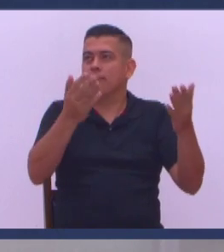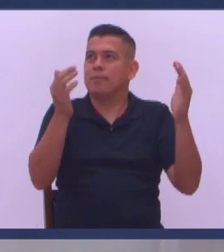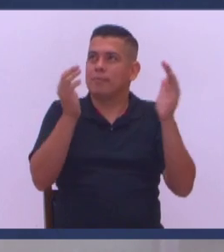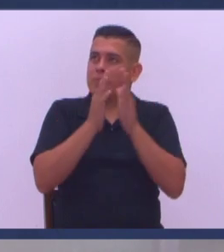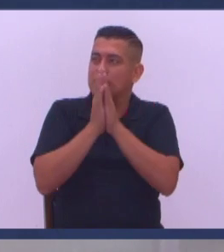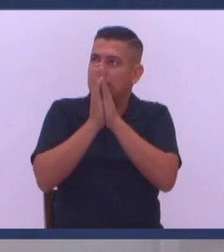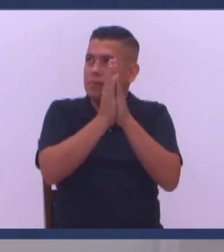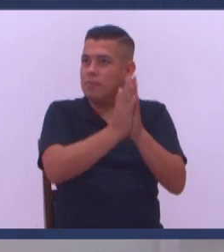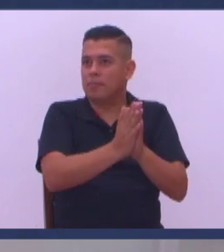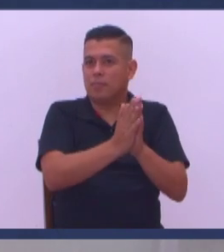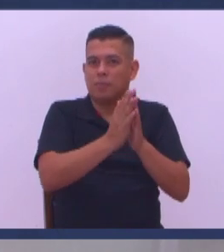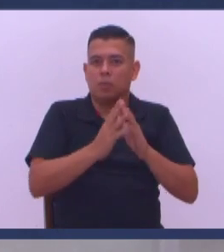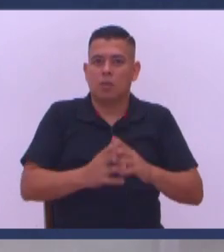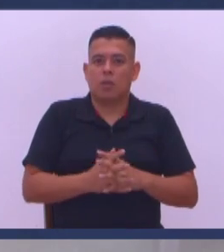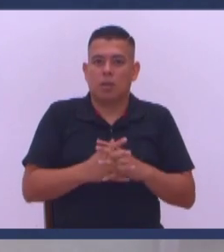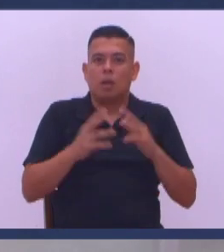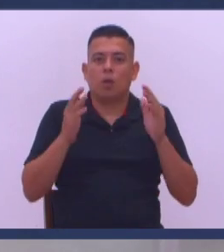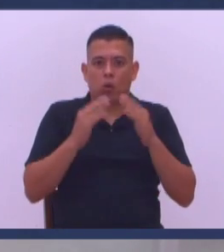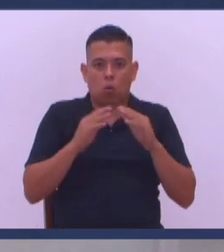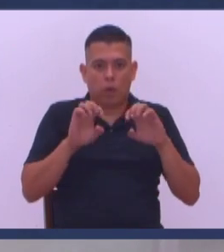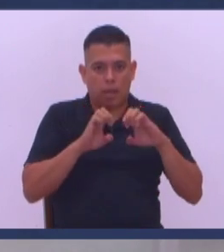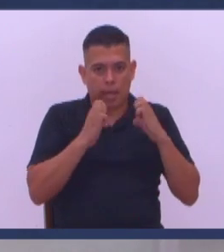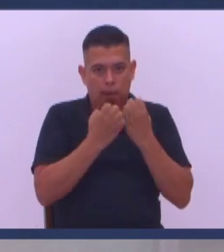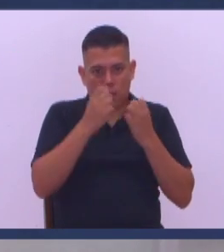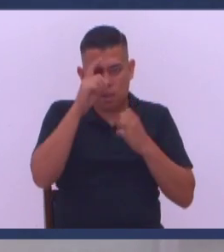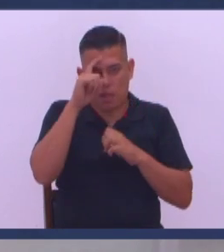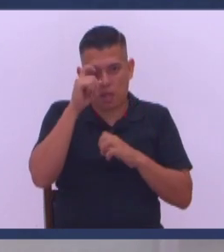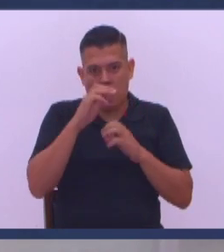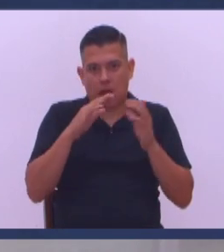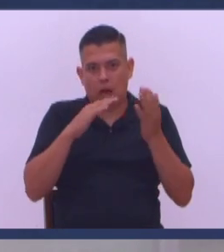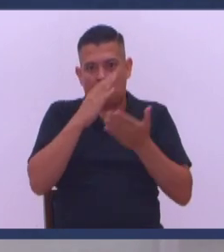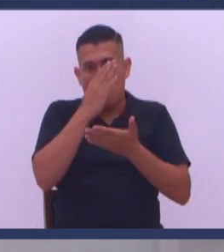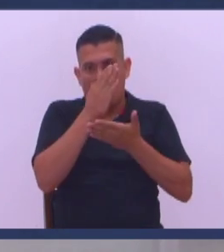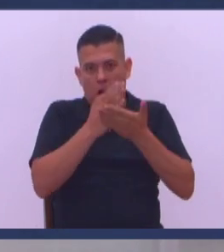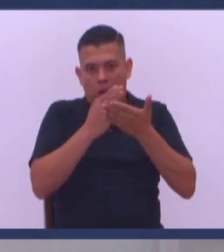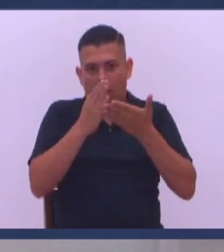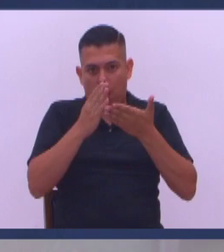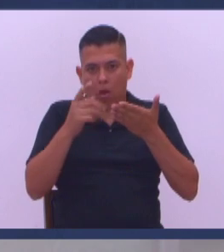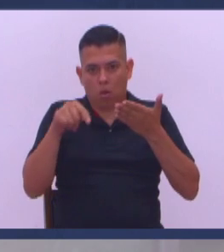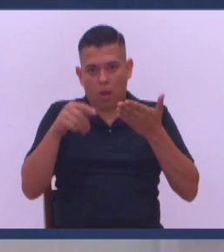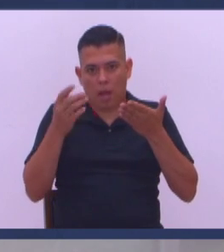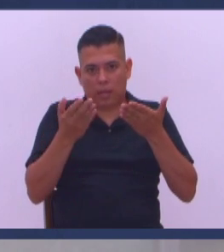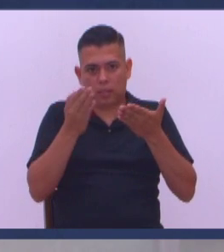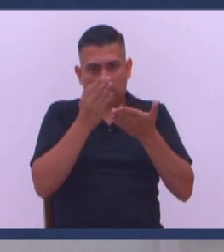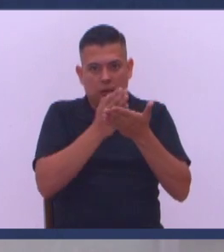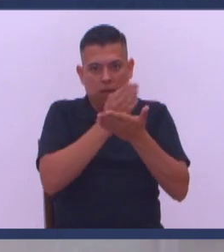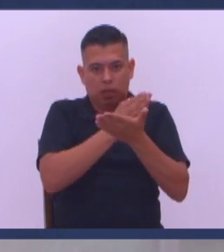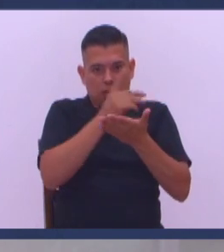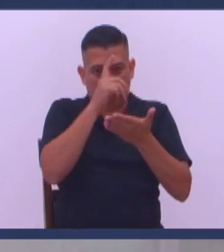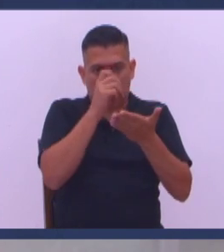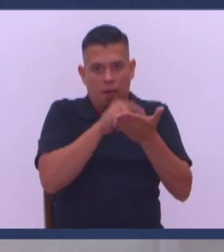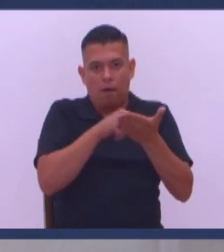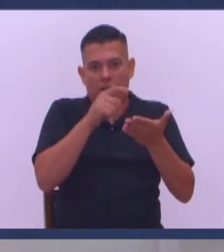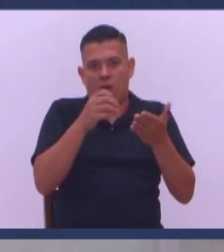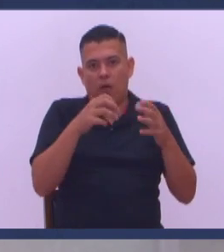Yo por eso aprecio El trabajo en equipo Porque Más de la mitad Del trabajo Que yo hago aquí Lo hacen ellos